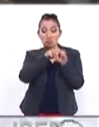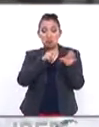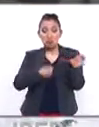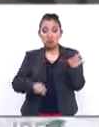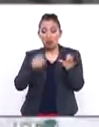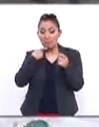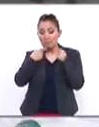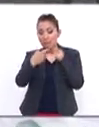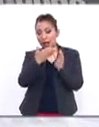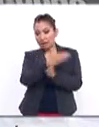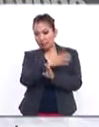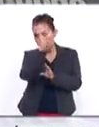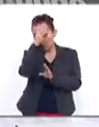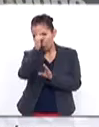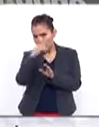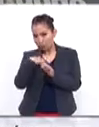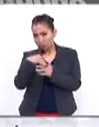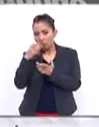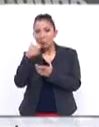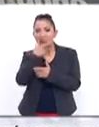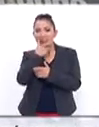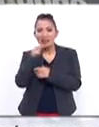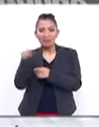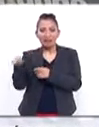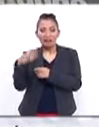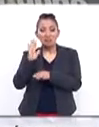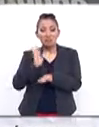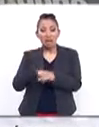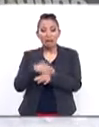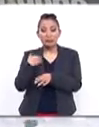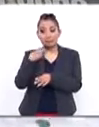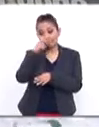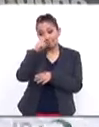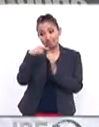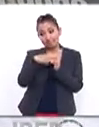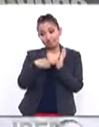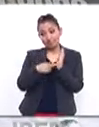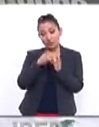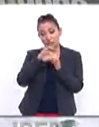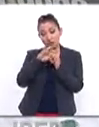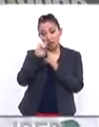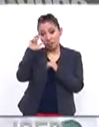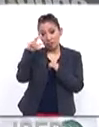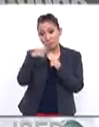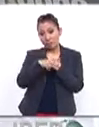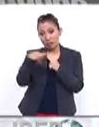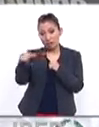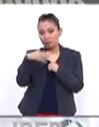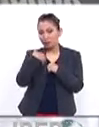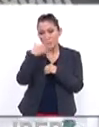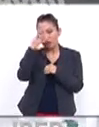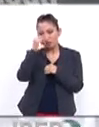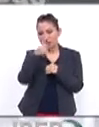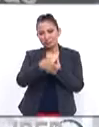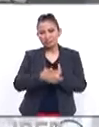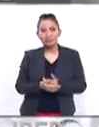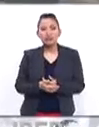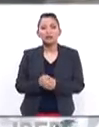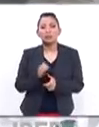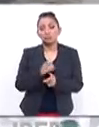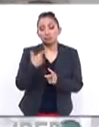negociado le va a generar más exigencias a la Unión Europea que probablemente no estén de acuerdo. Entonces